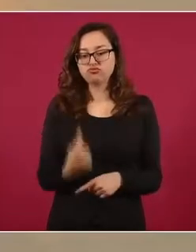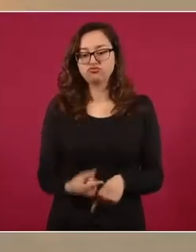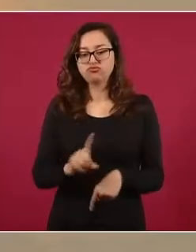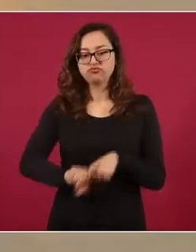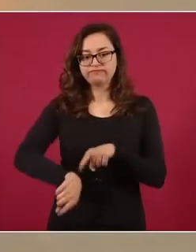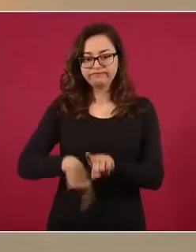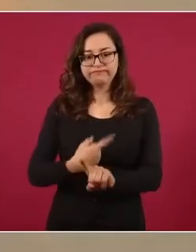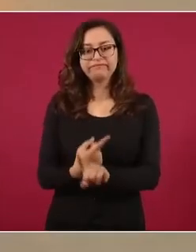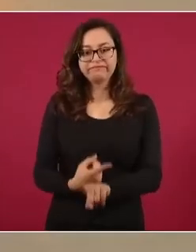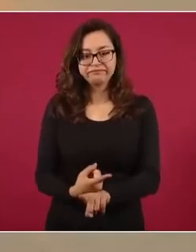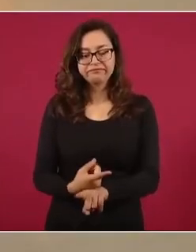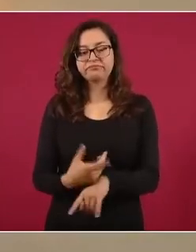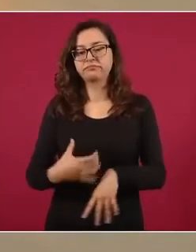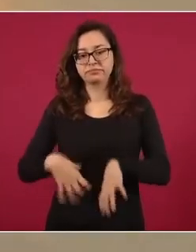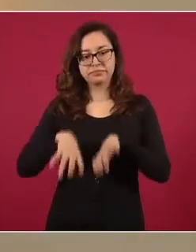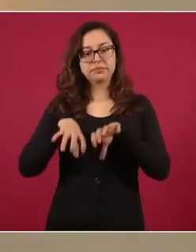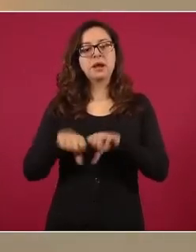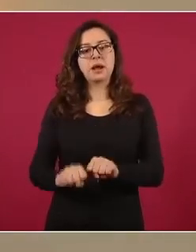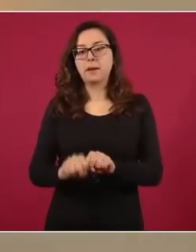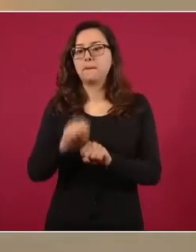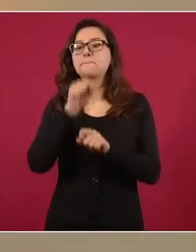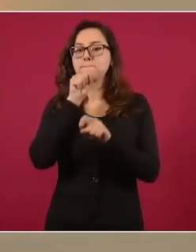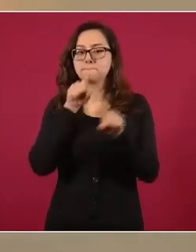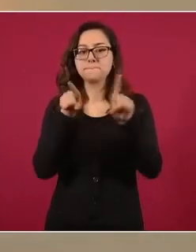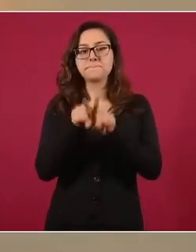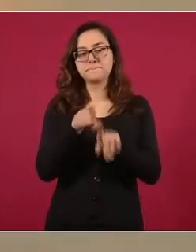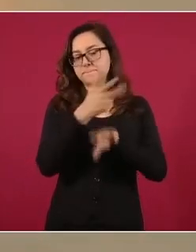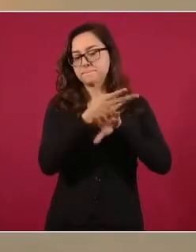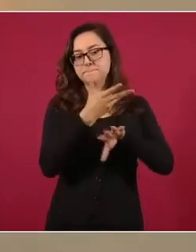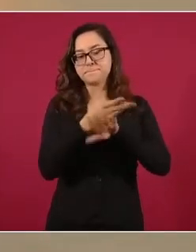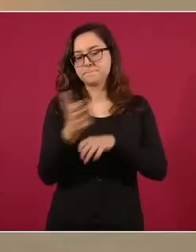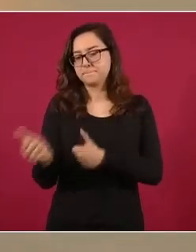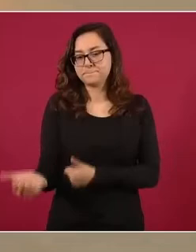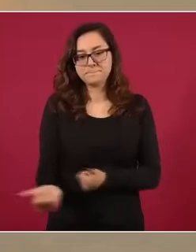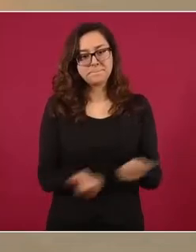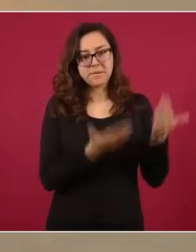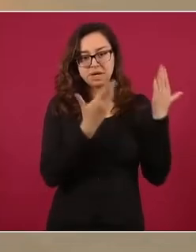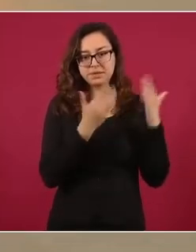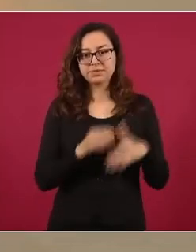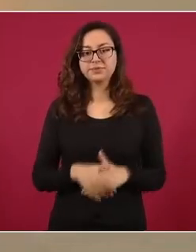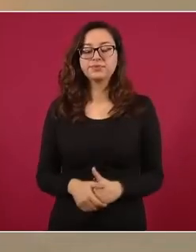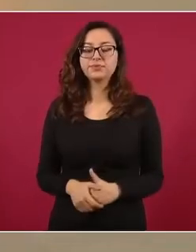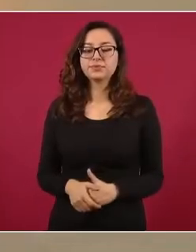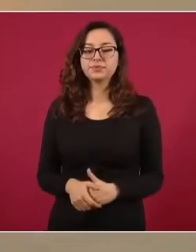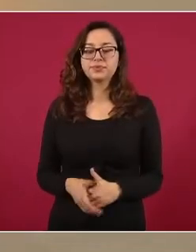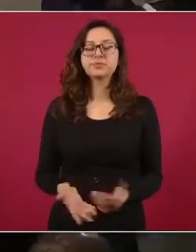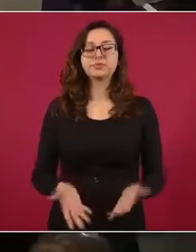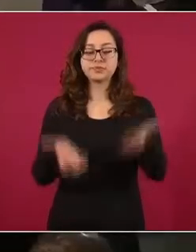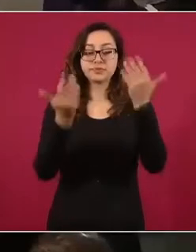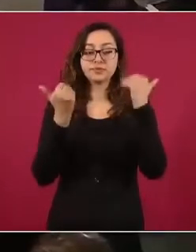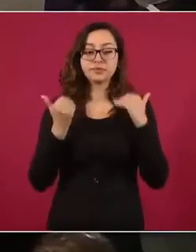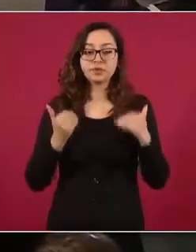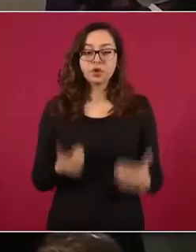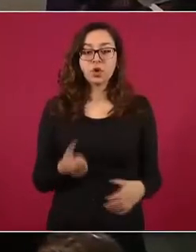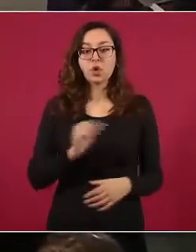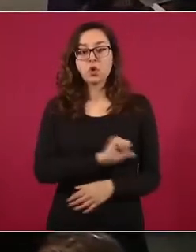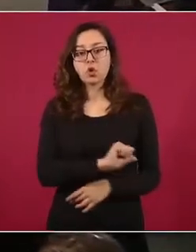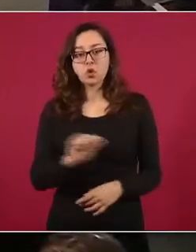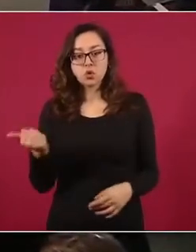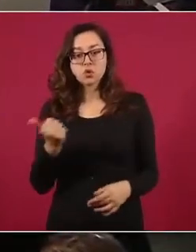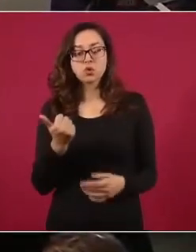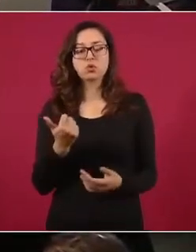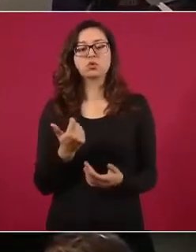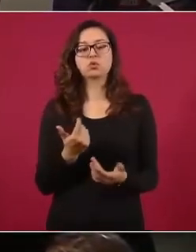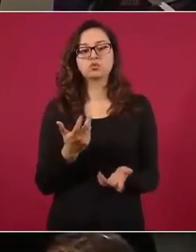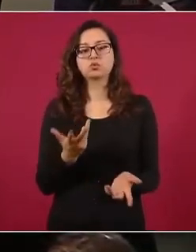de edad y también fue entregado a una corte del Estado de Texas. Siguiente. También informamos otro delito más